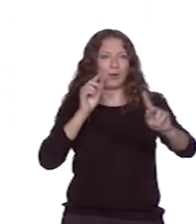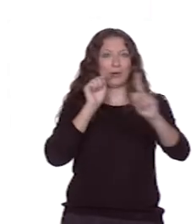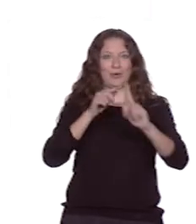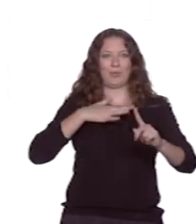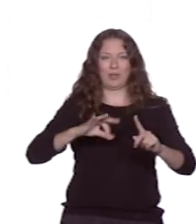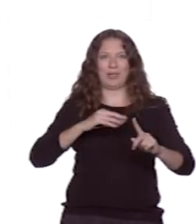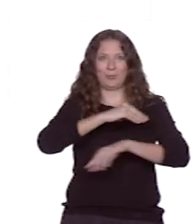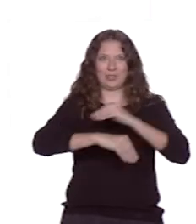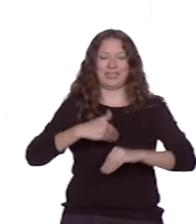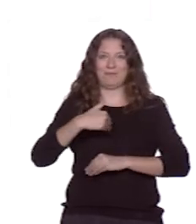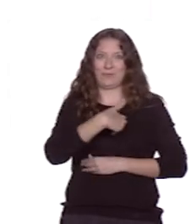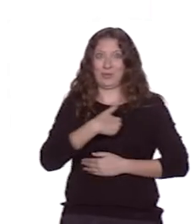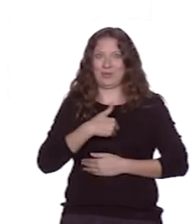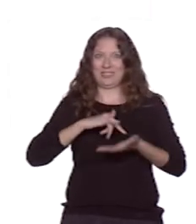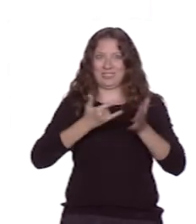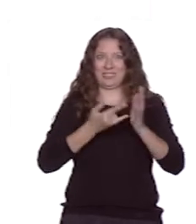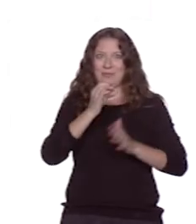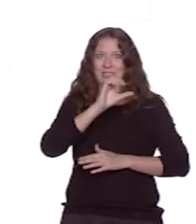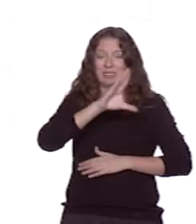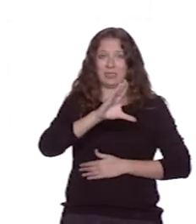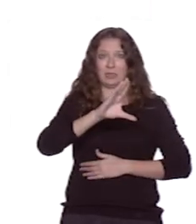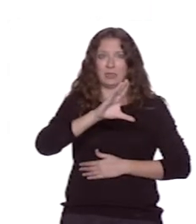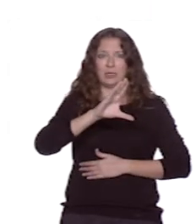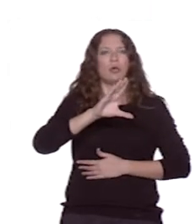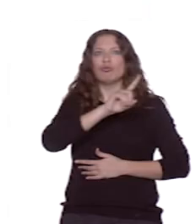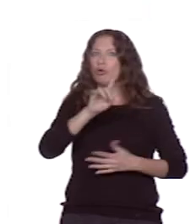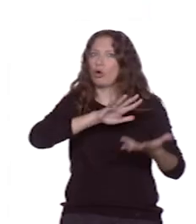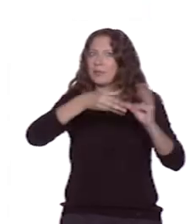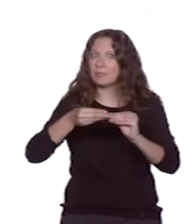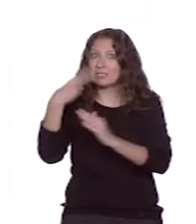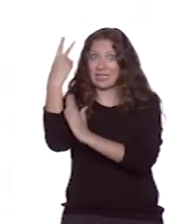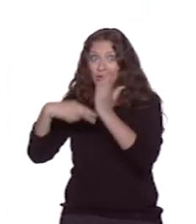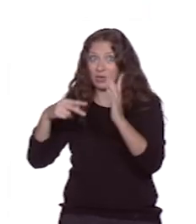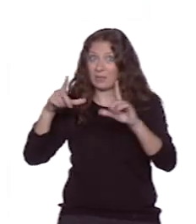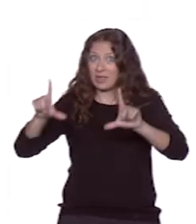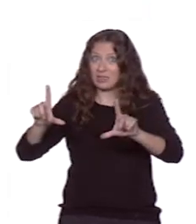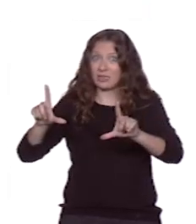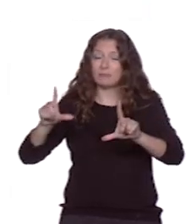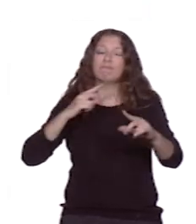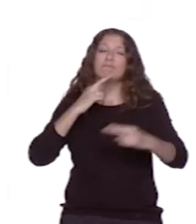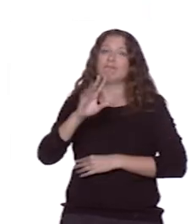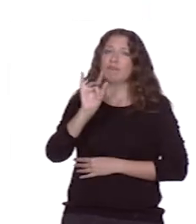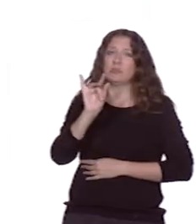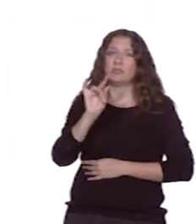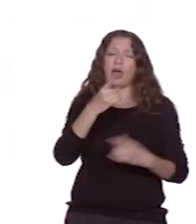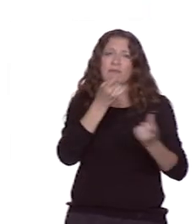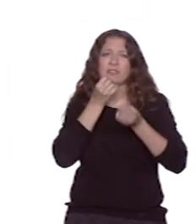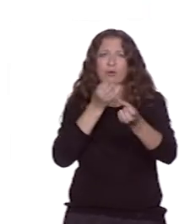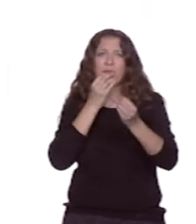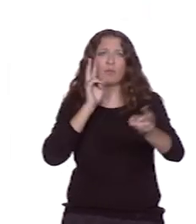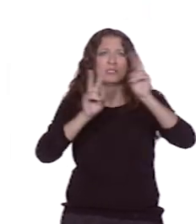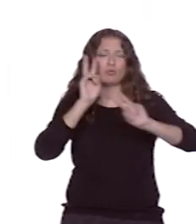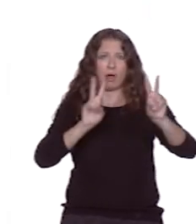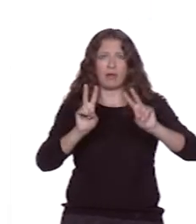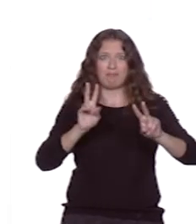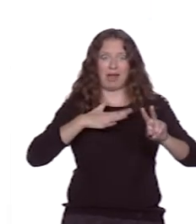sistema TIC que no son compatibles con lectores de pantalla? Pues sí, claro que se necesita información visual para usar el dispositivo. La